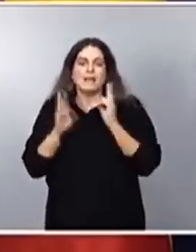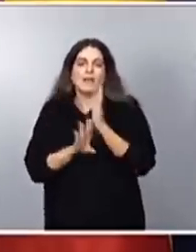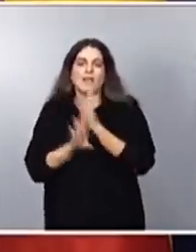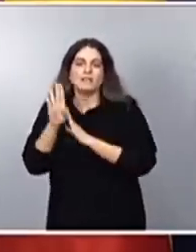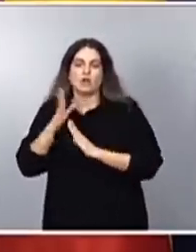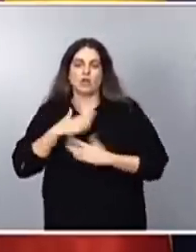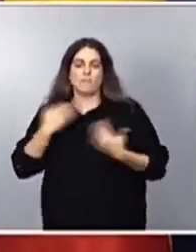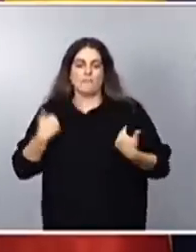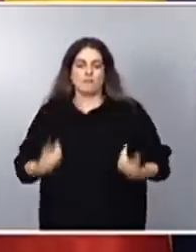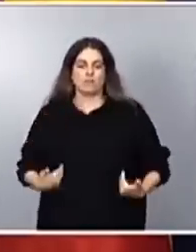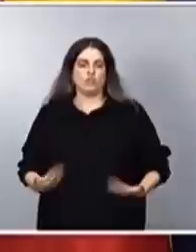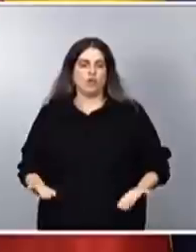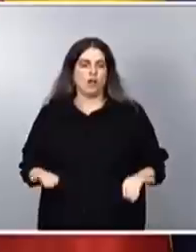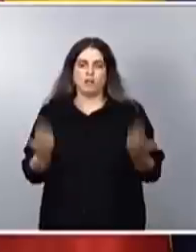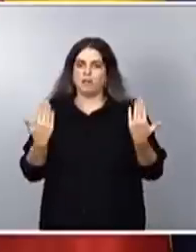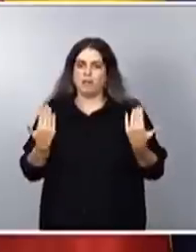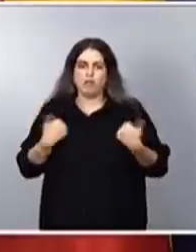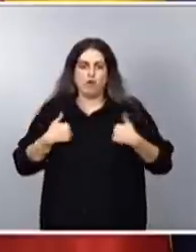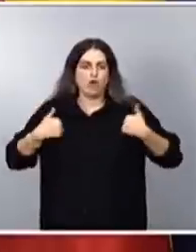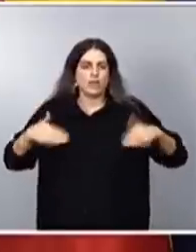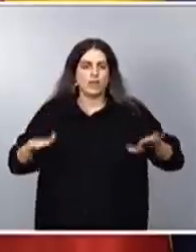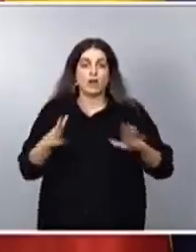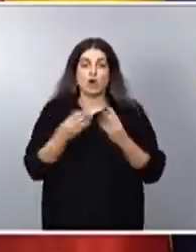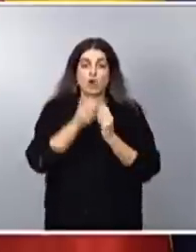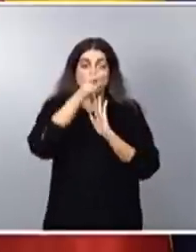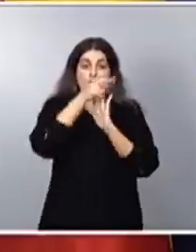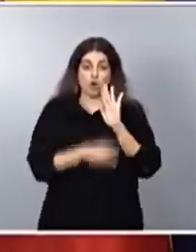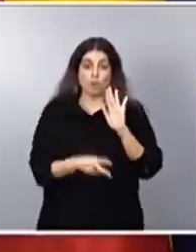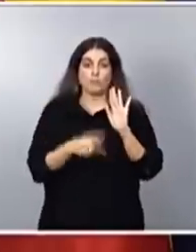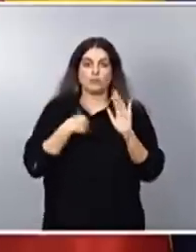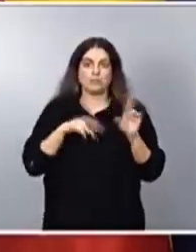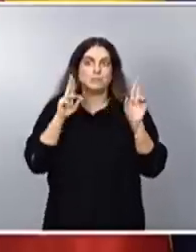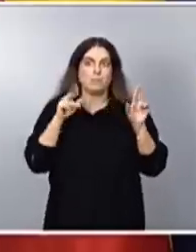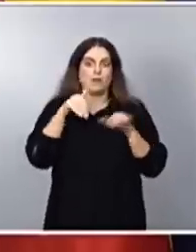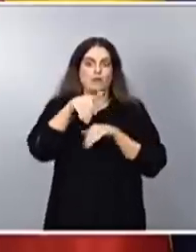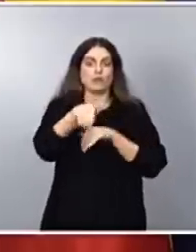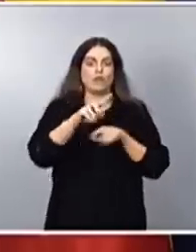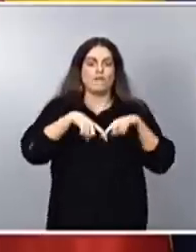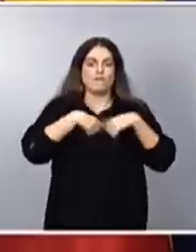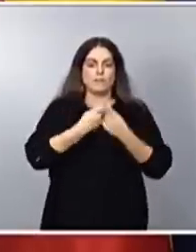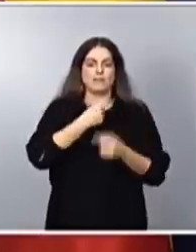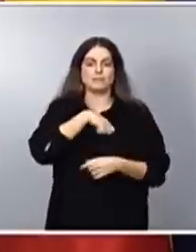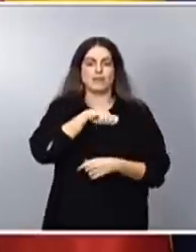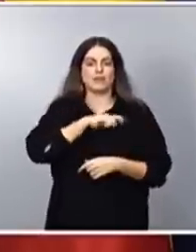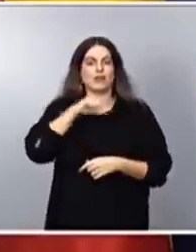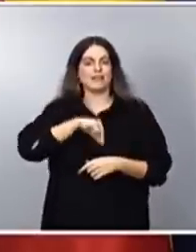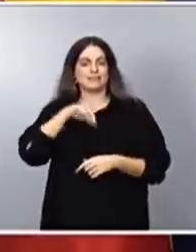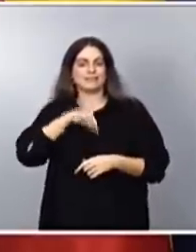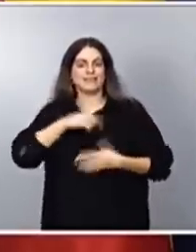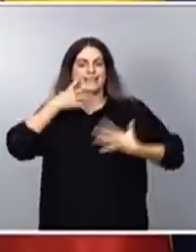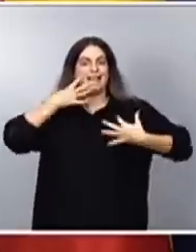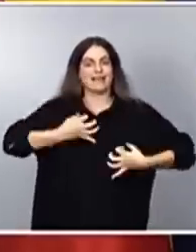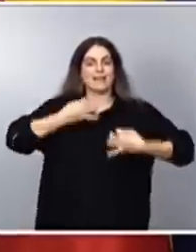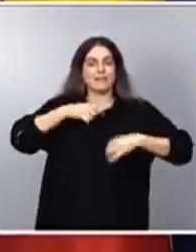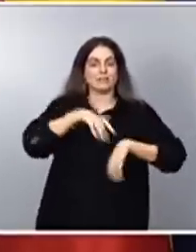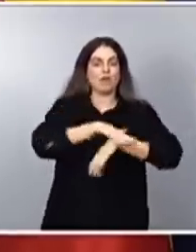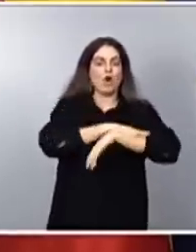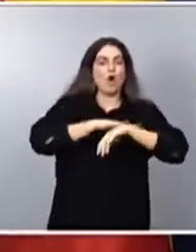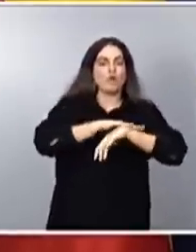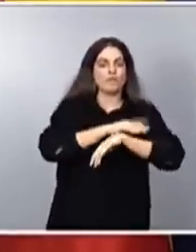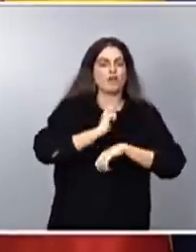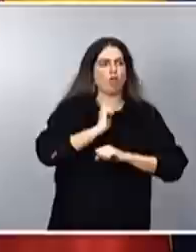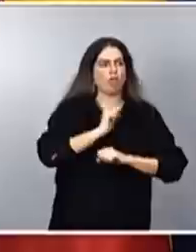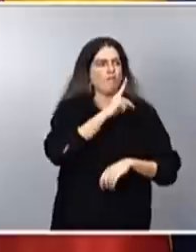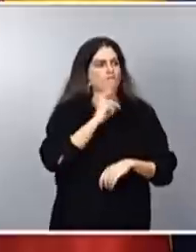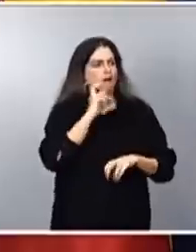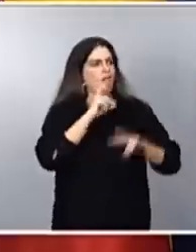norma, yo espero que las familias españolas sientan la realidad, que es que este Gobierno valora de manera muy importante